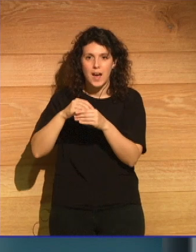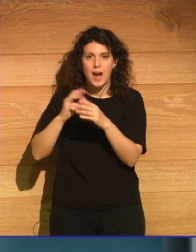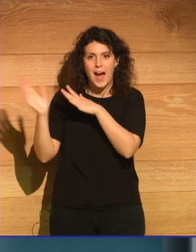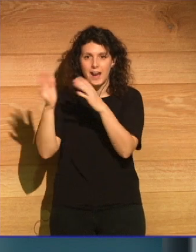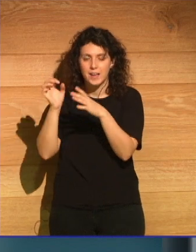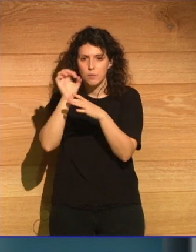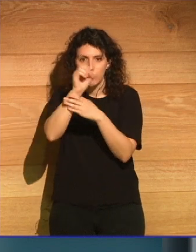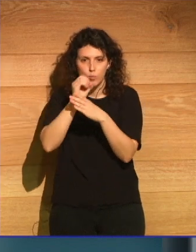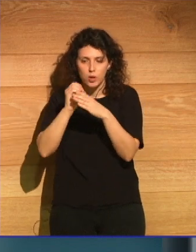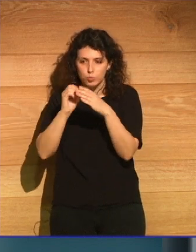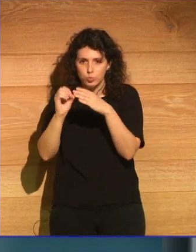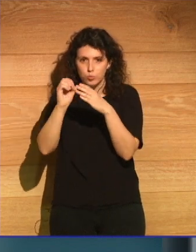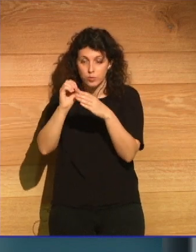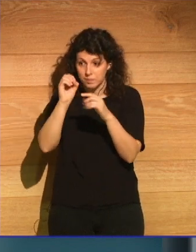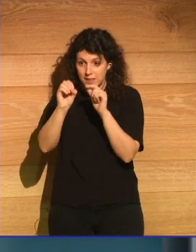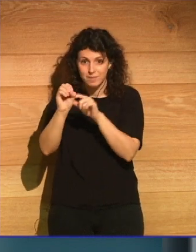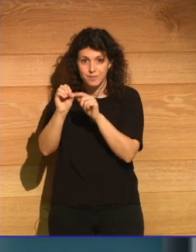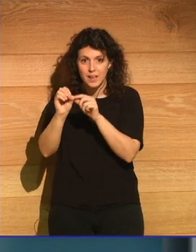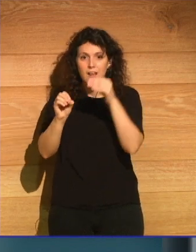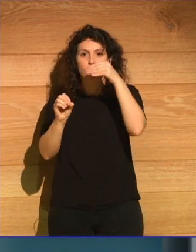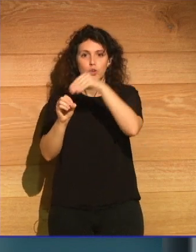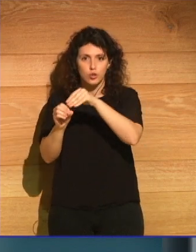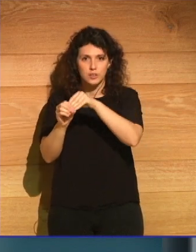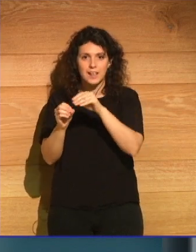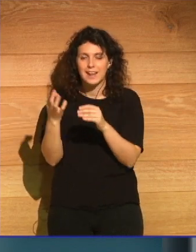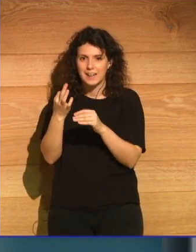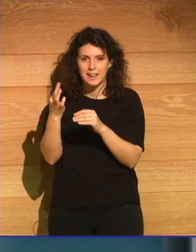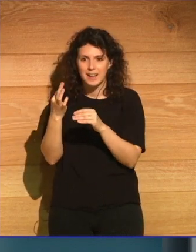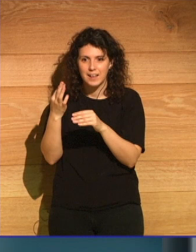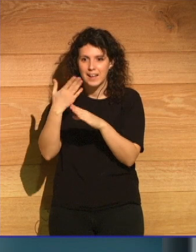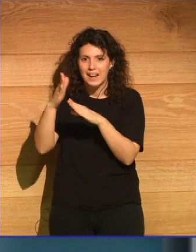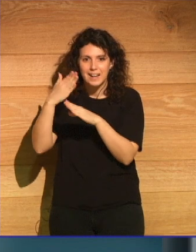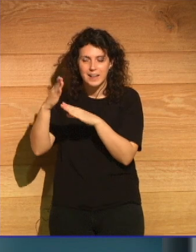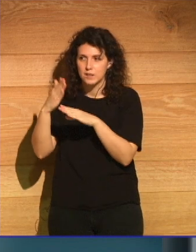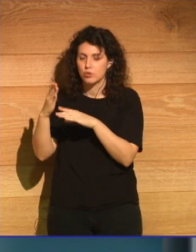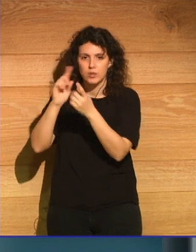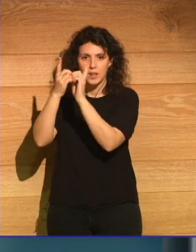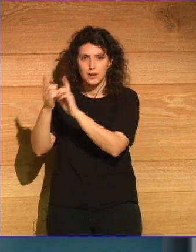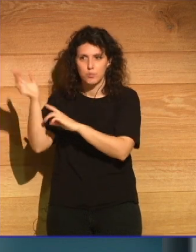que a su vez contienen rastros de las condiciones atmosféricas.